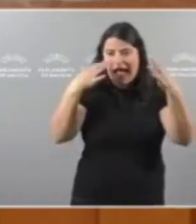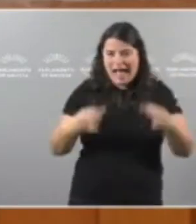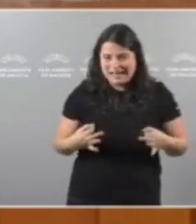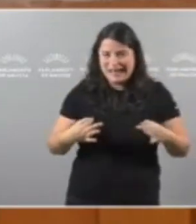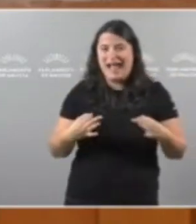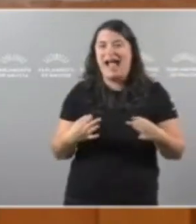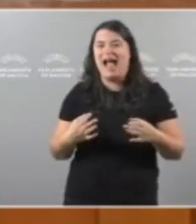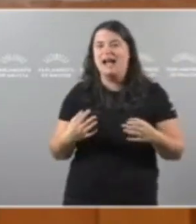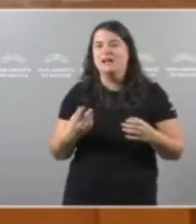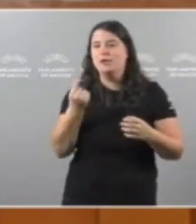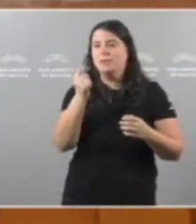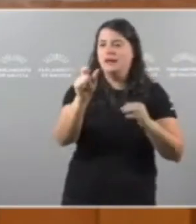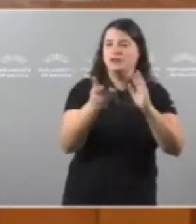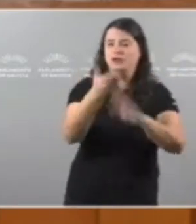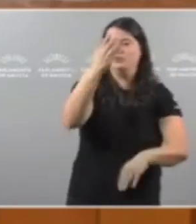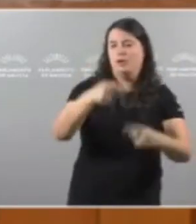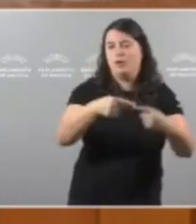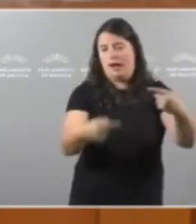subida de precios